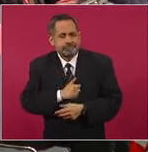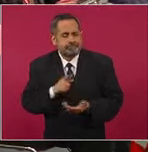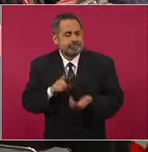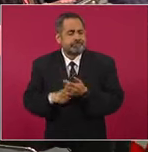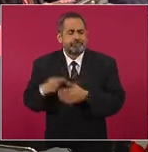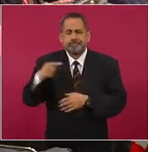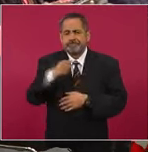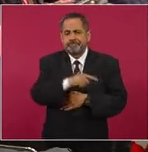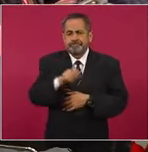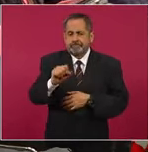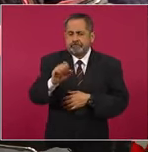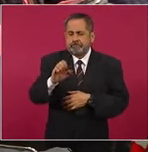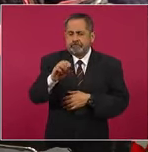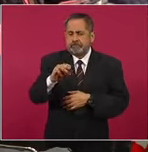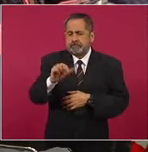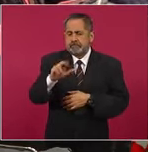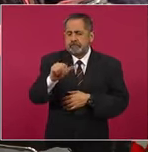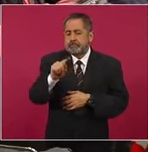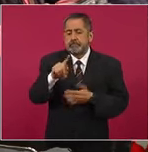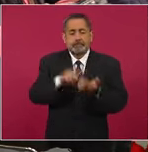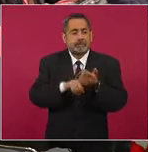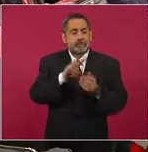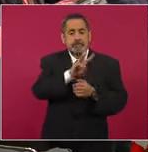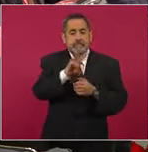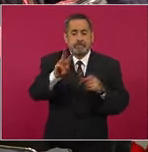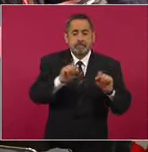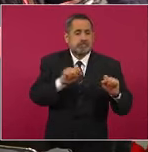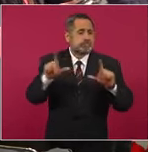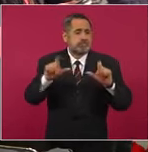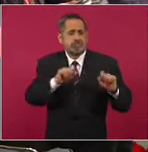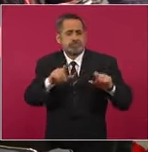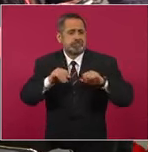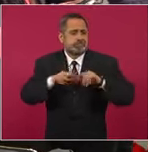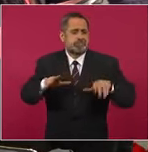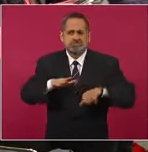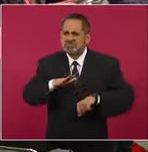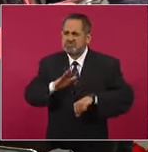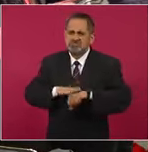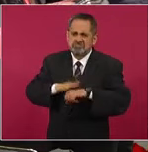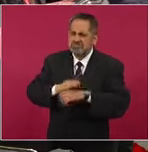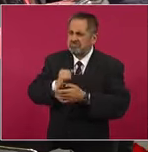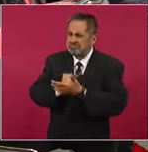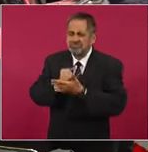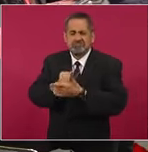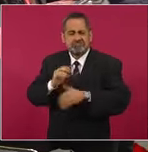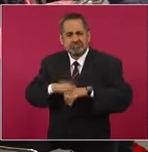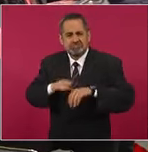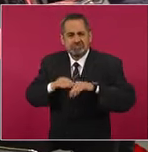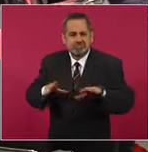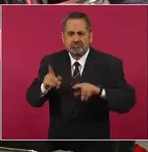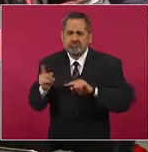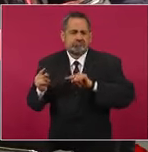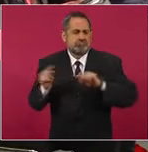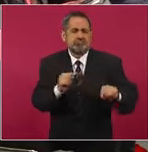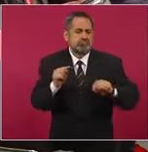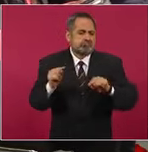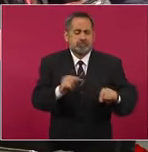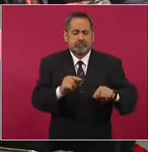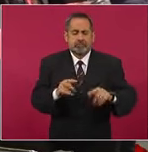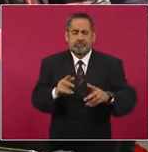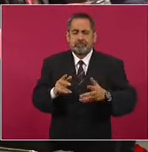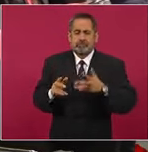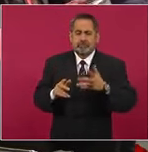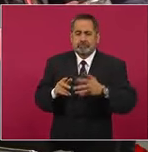página principal, en el portal, están dando vuelo y exigen que vayan quienes